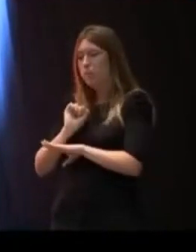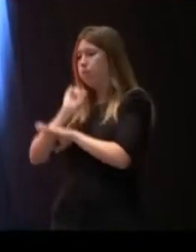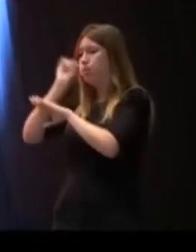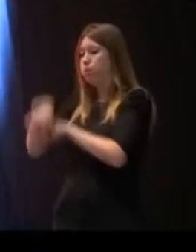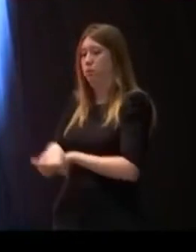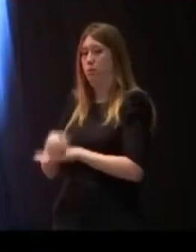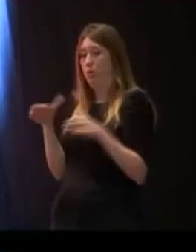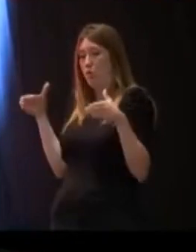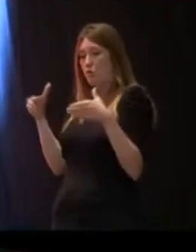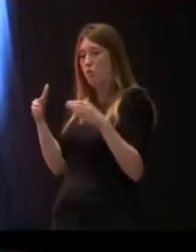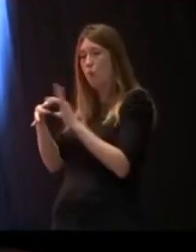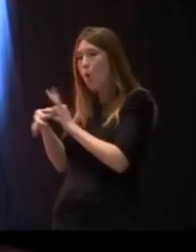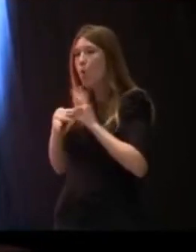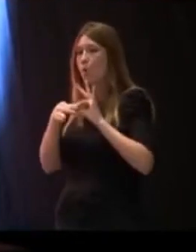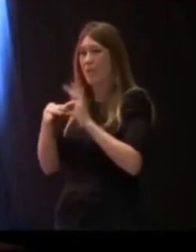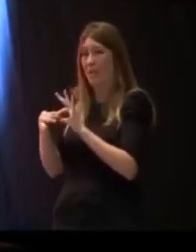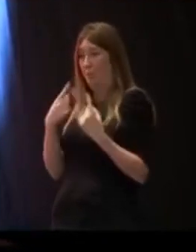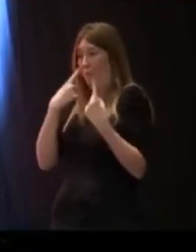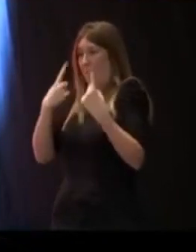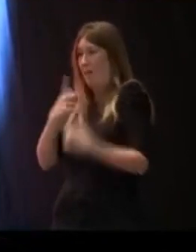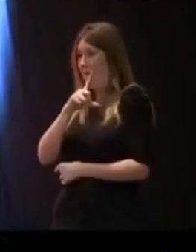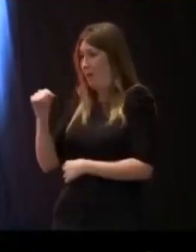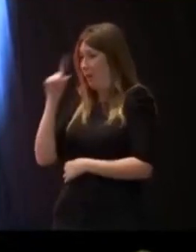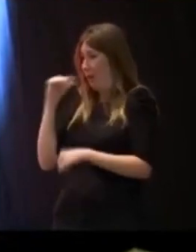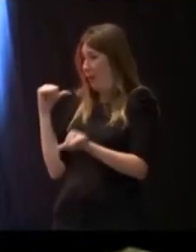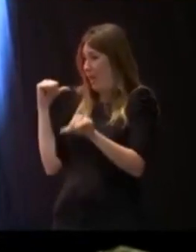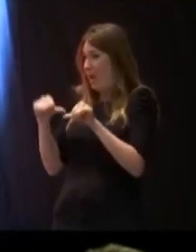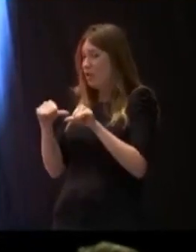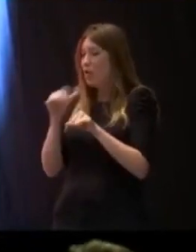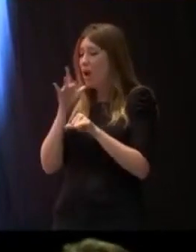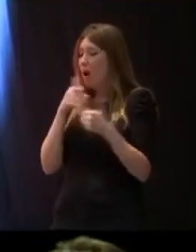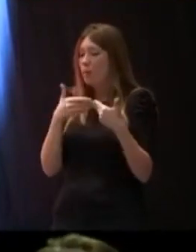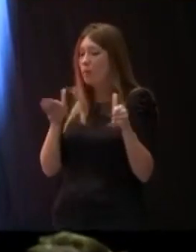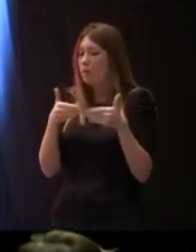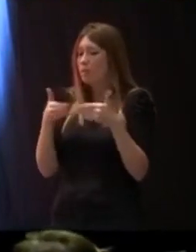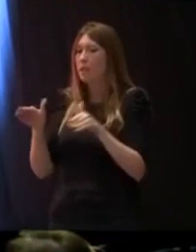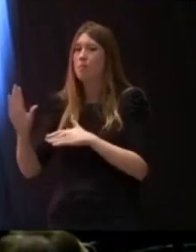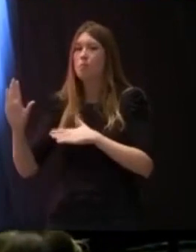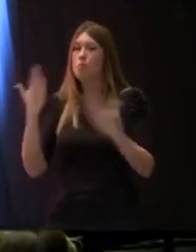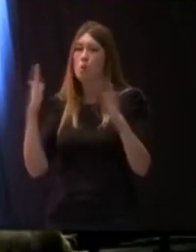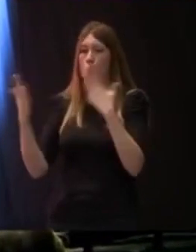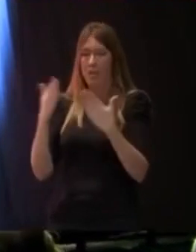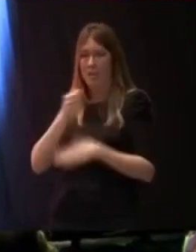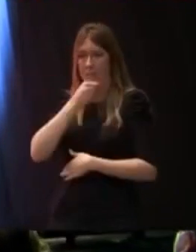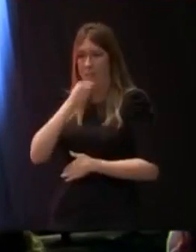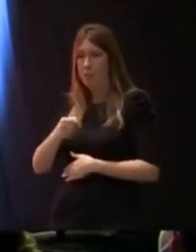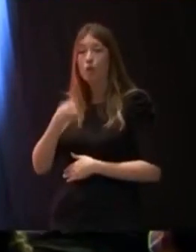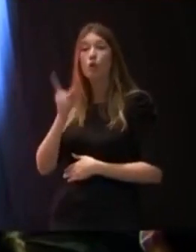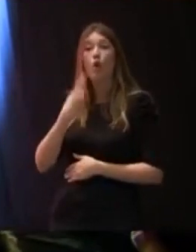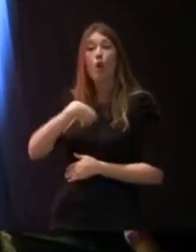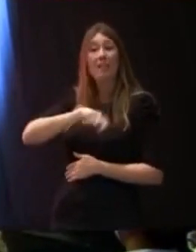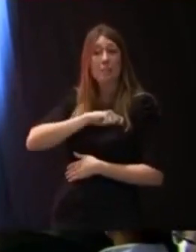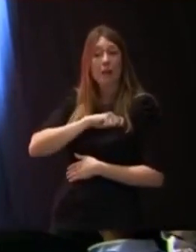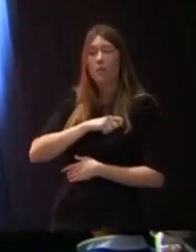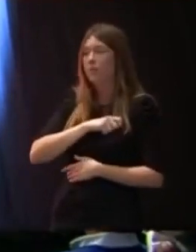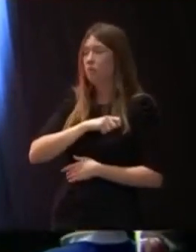humanidad durante estos últimos 100 años. además, cuando se están abriendo camino las propuestas socialdemócratas, no solamente en España, sino en